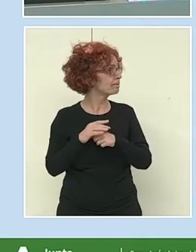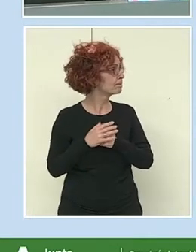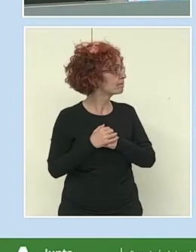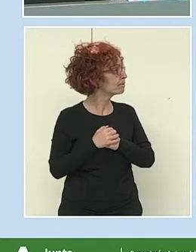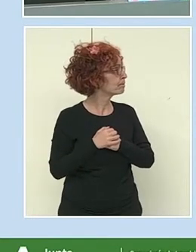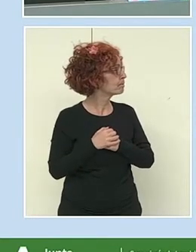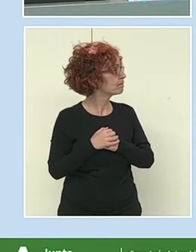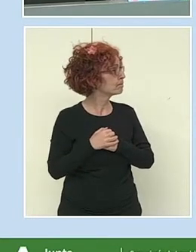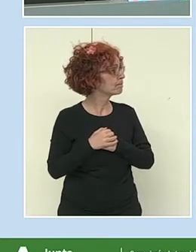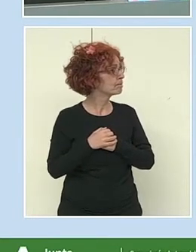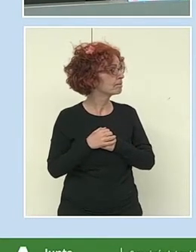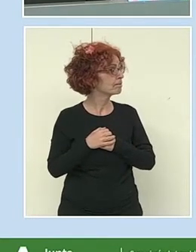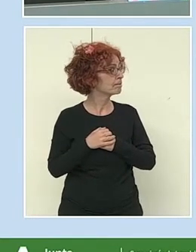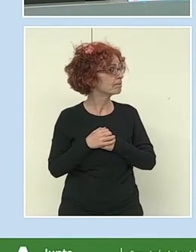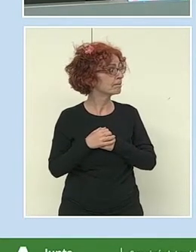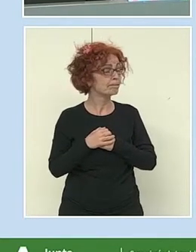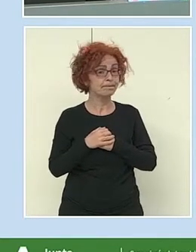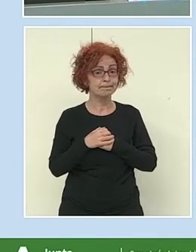Voy.